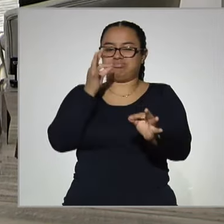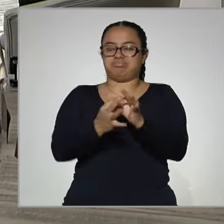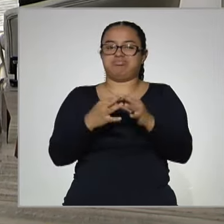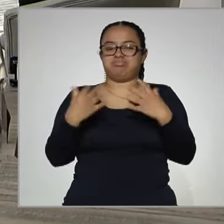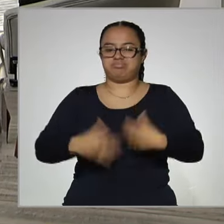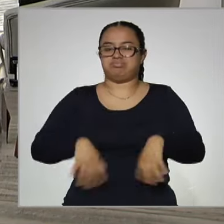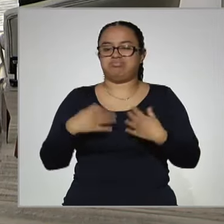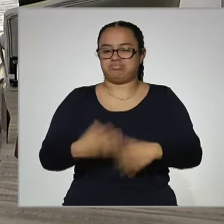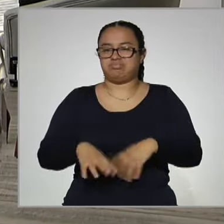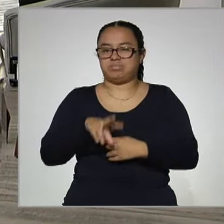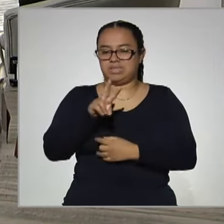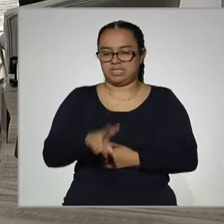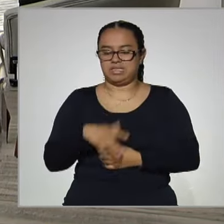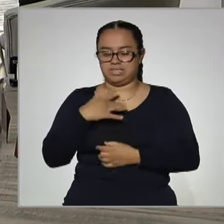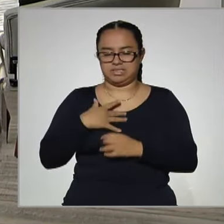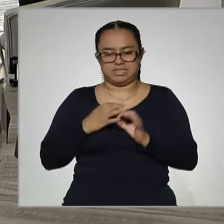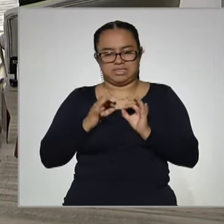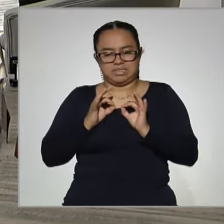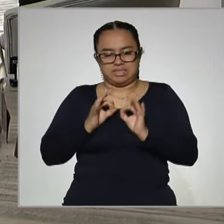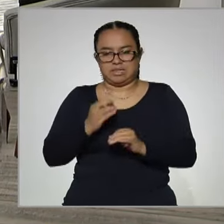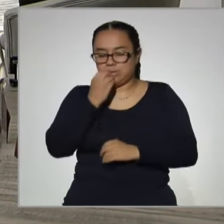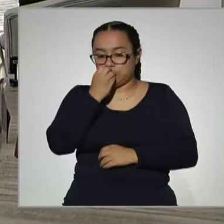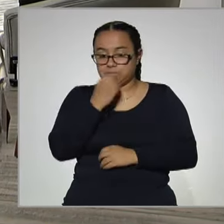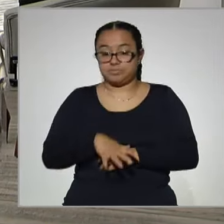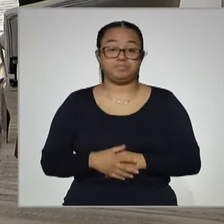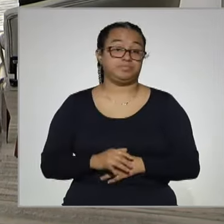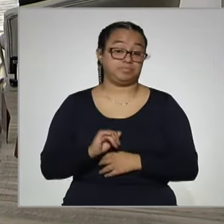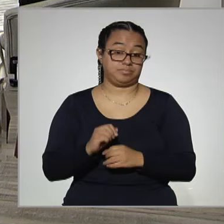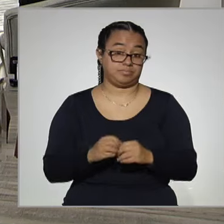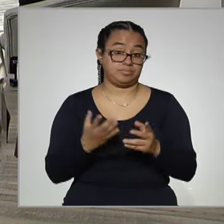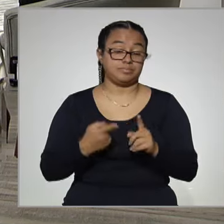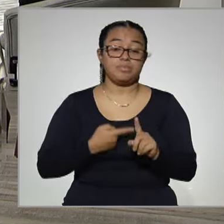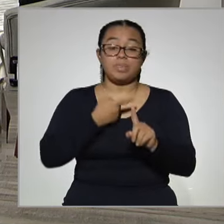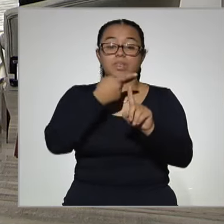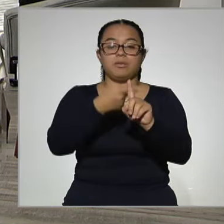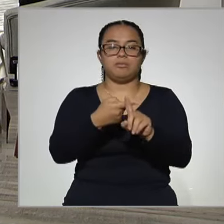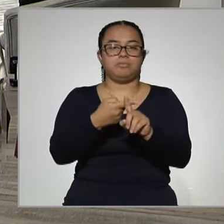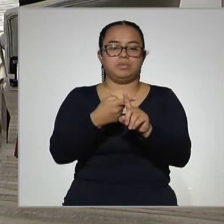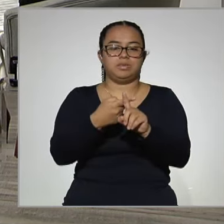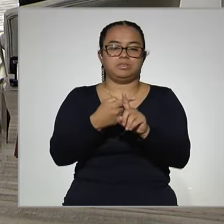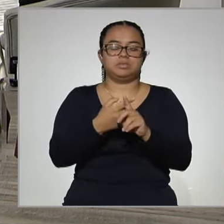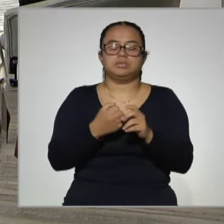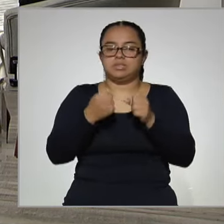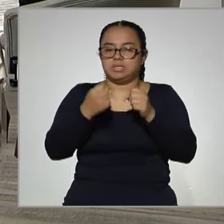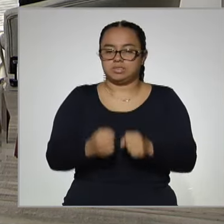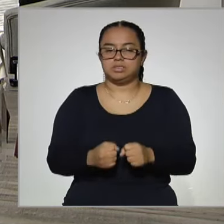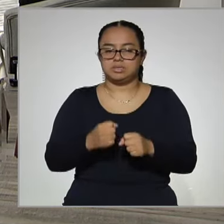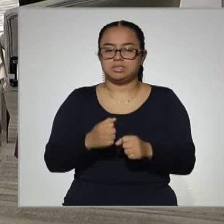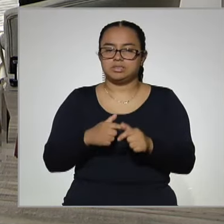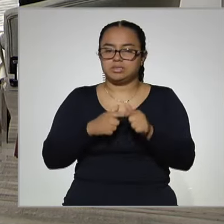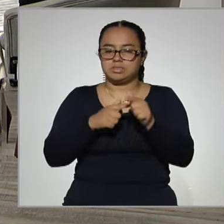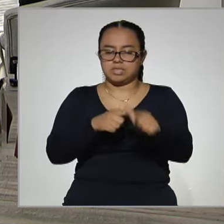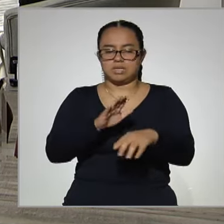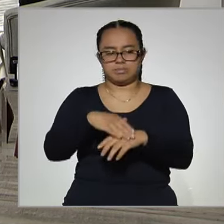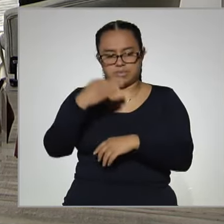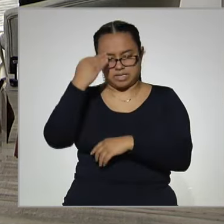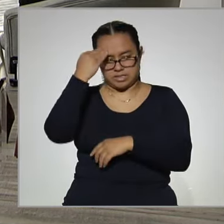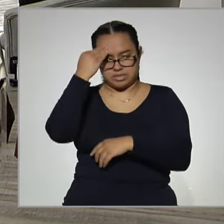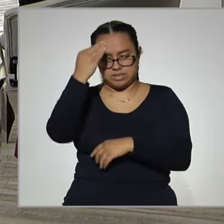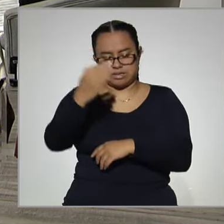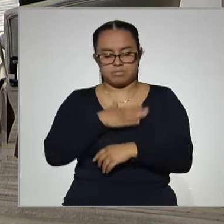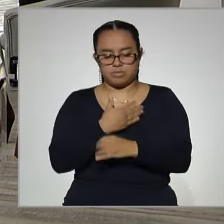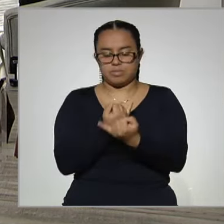debe ser una satisfacción enorme, ¿no? Claro, aunada a esta garantía de que preservas por mayor tiempo tu